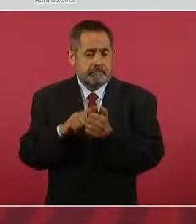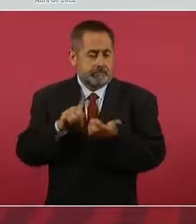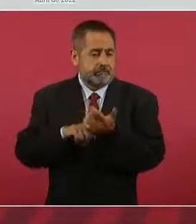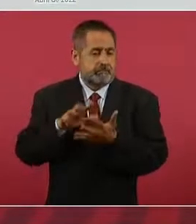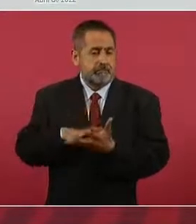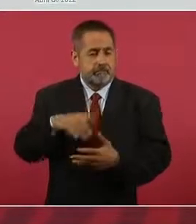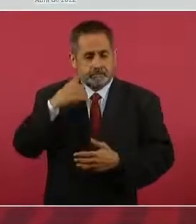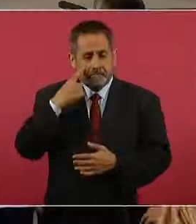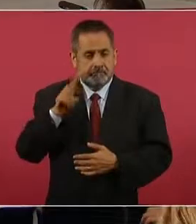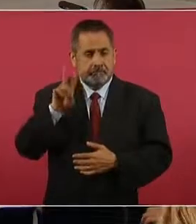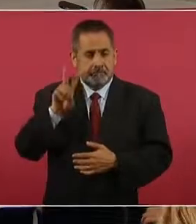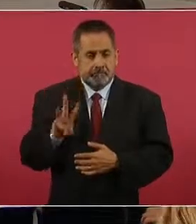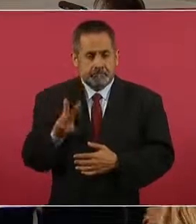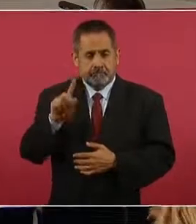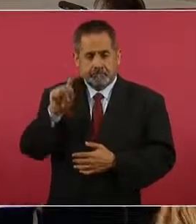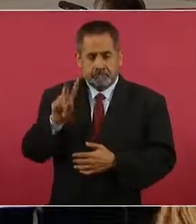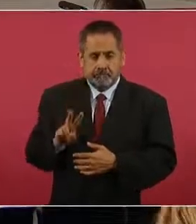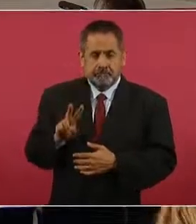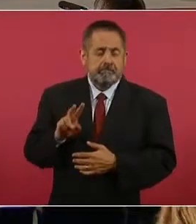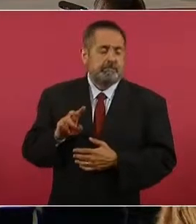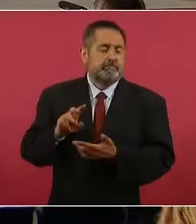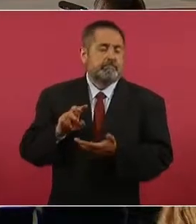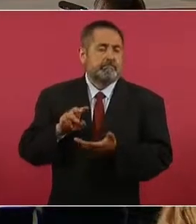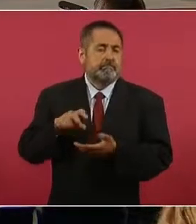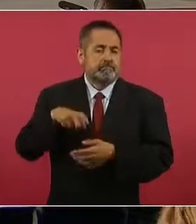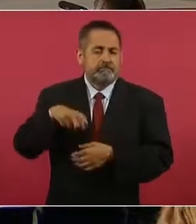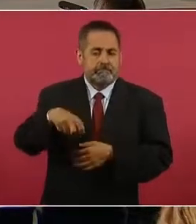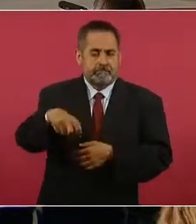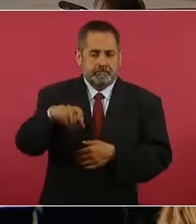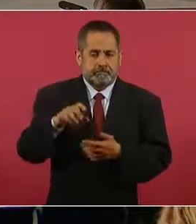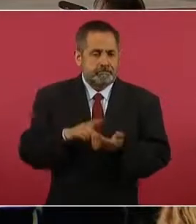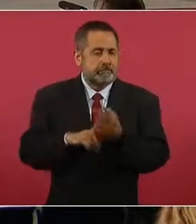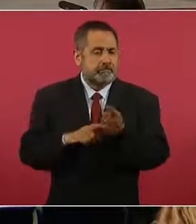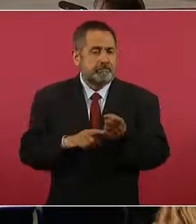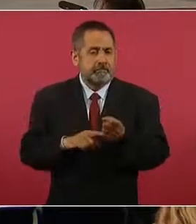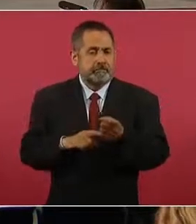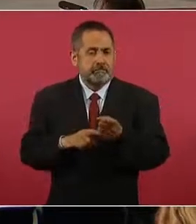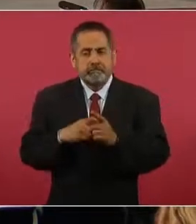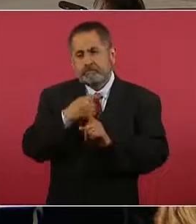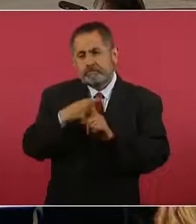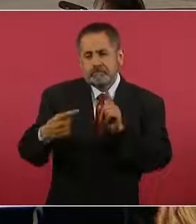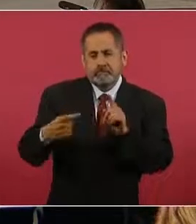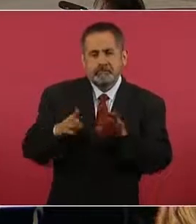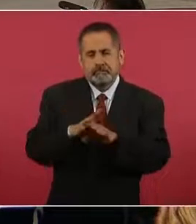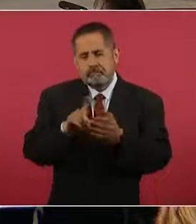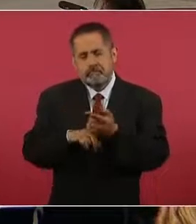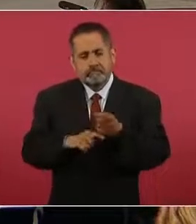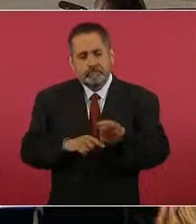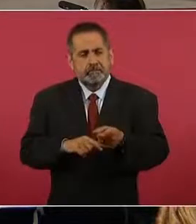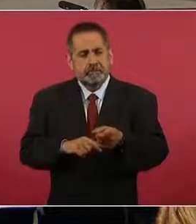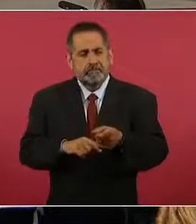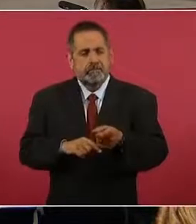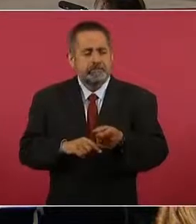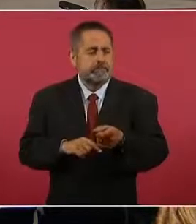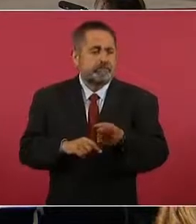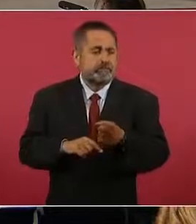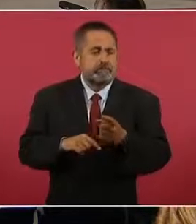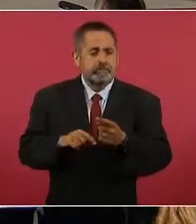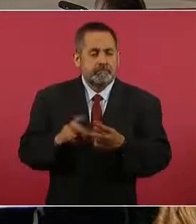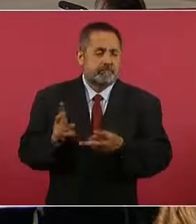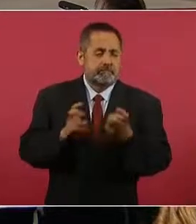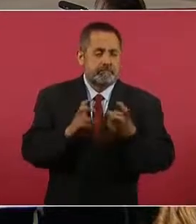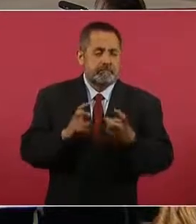y se los robaban. la mitad de los carros que se robaban eran